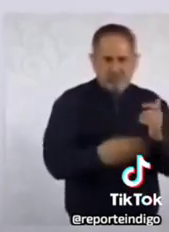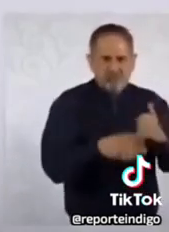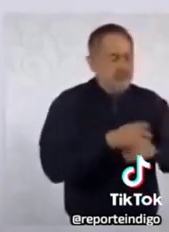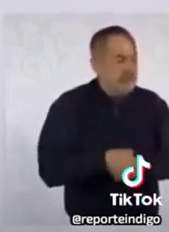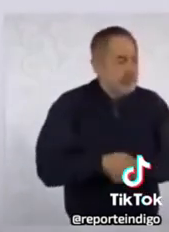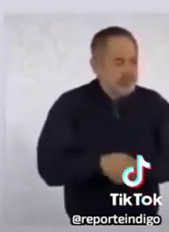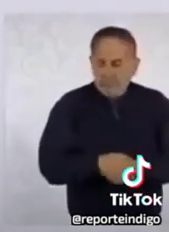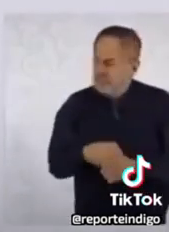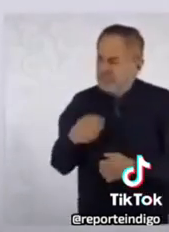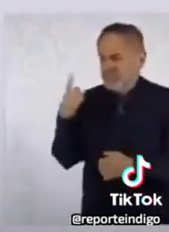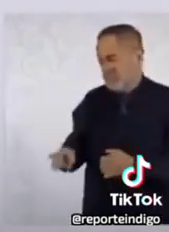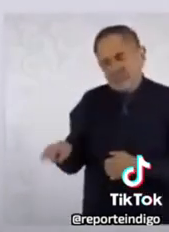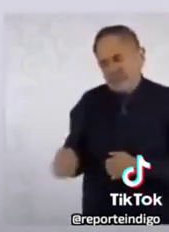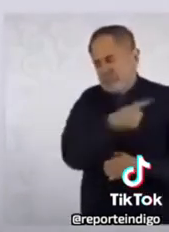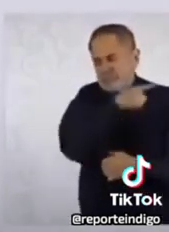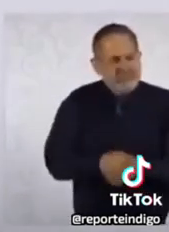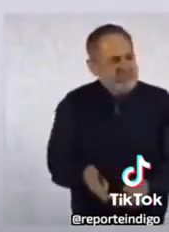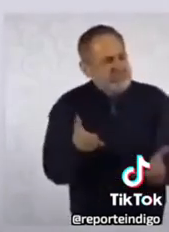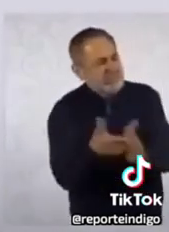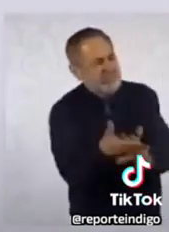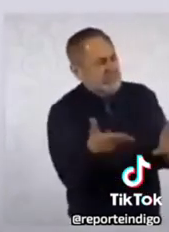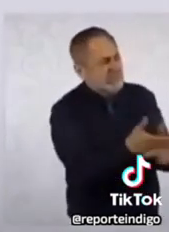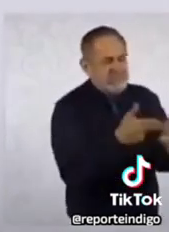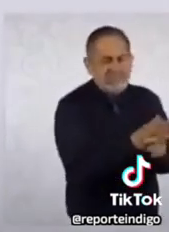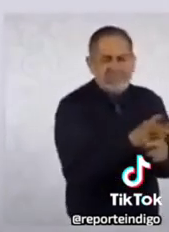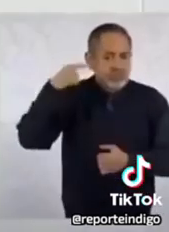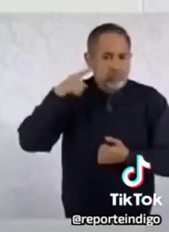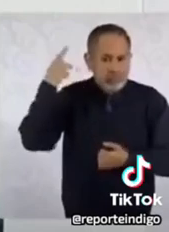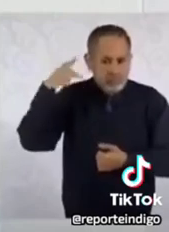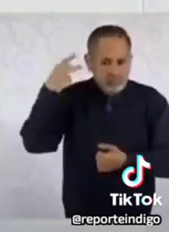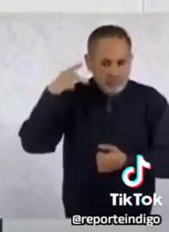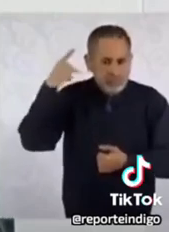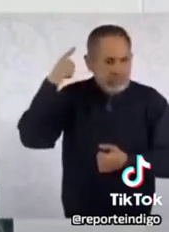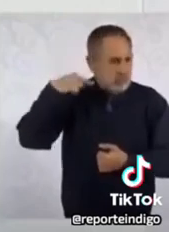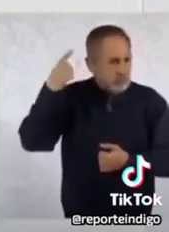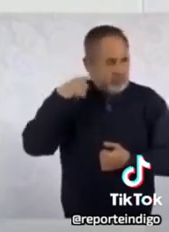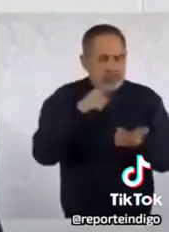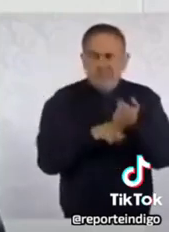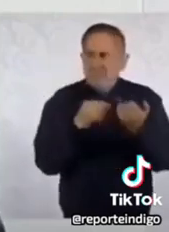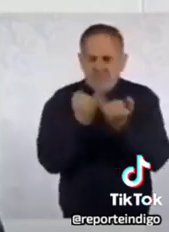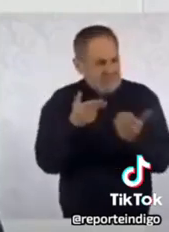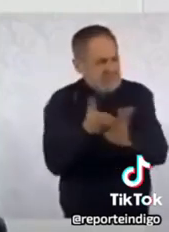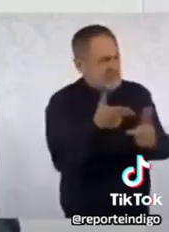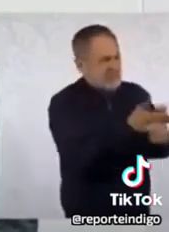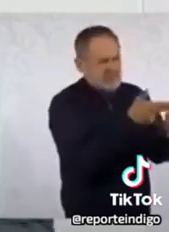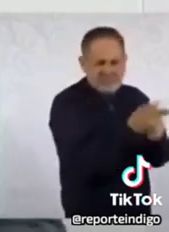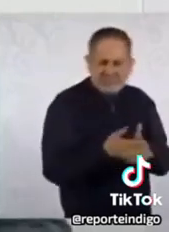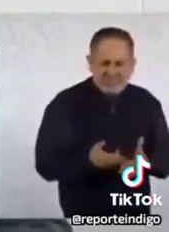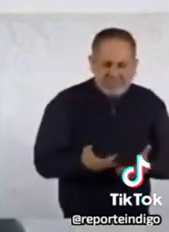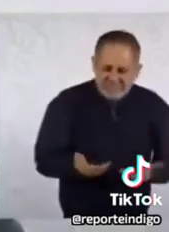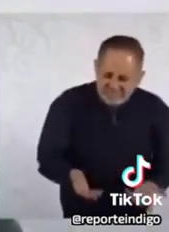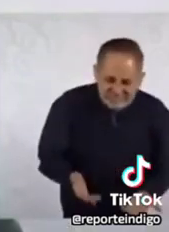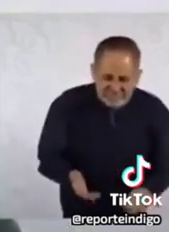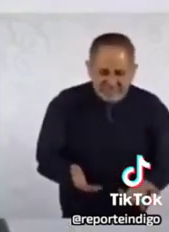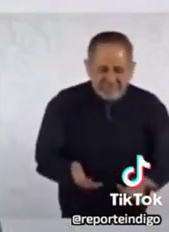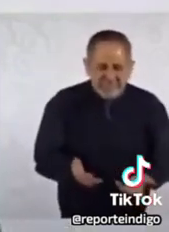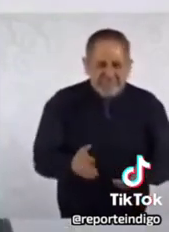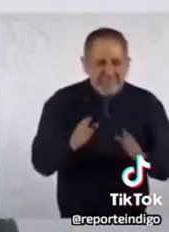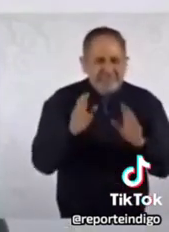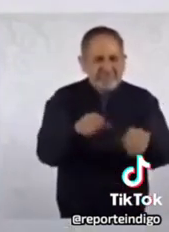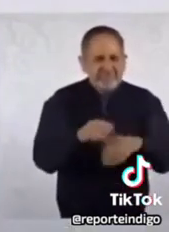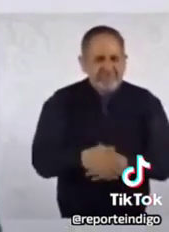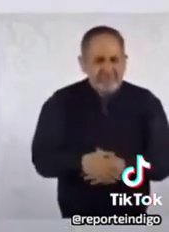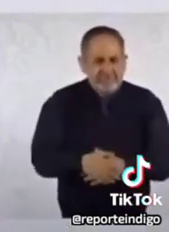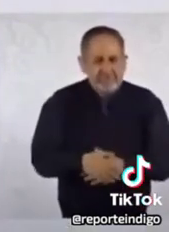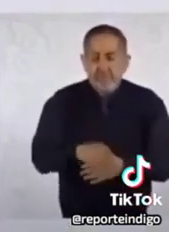acribillar a niños, familias. Pero es esta visión de que no tienen